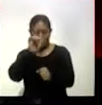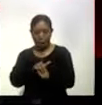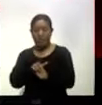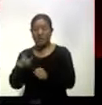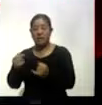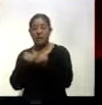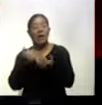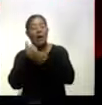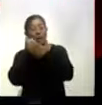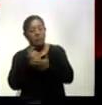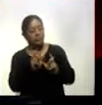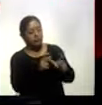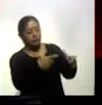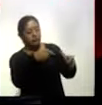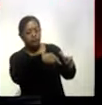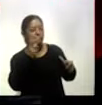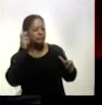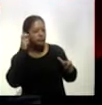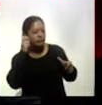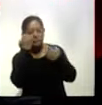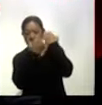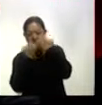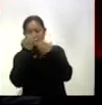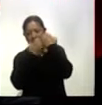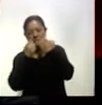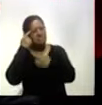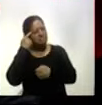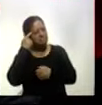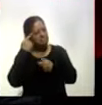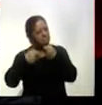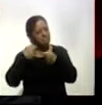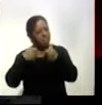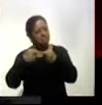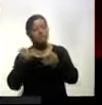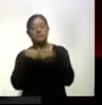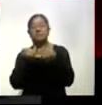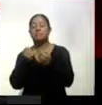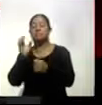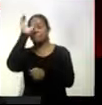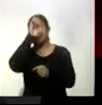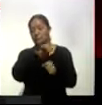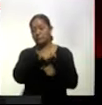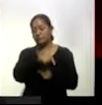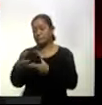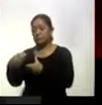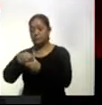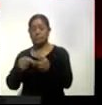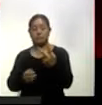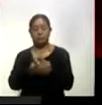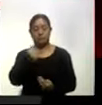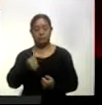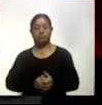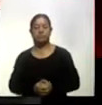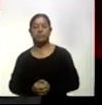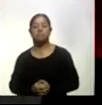espacios de escucha, reflexión y análisis sobre los alcances del binomio, cultura e inclusión. Estas acciones a desarrollar